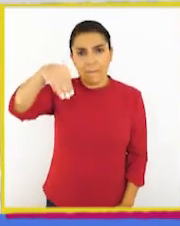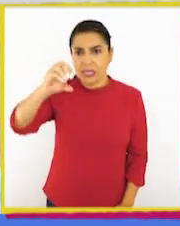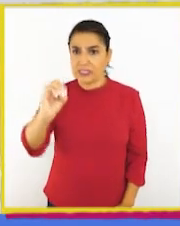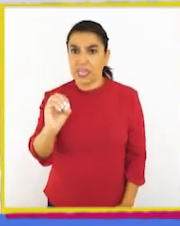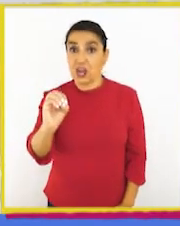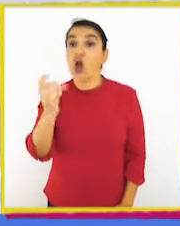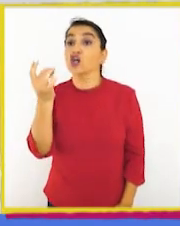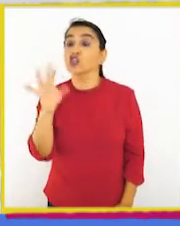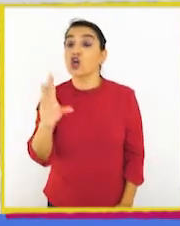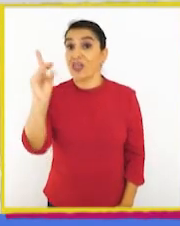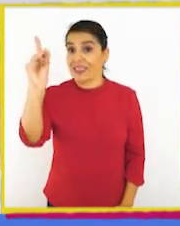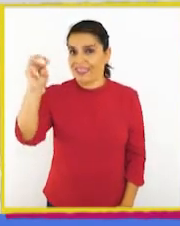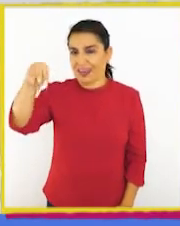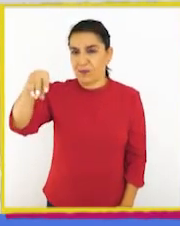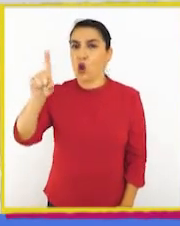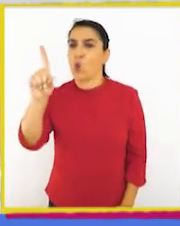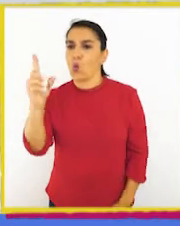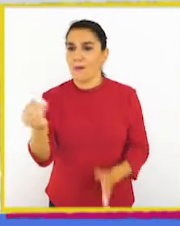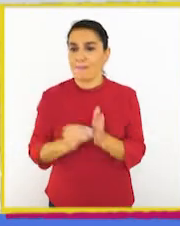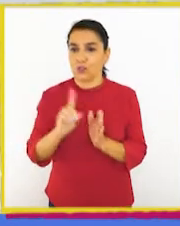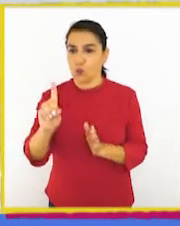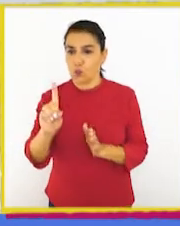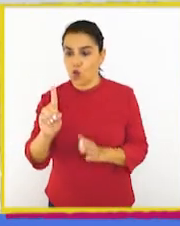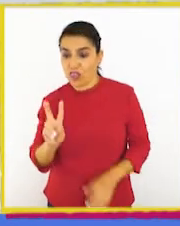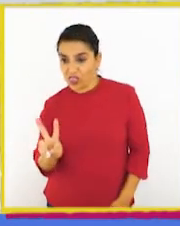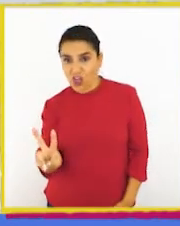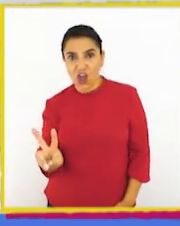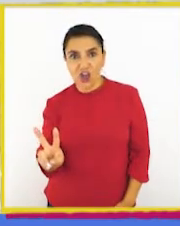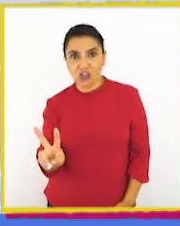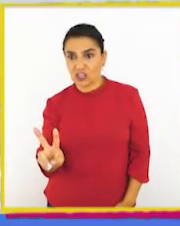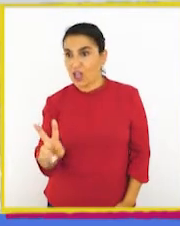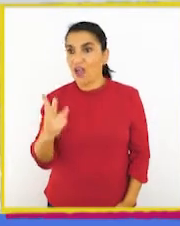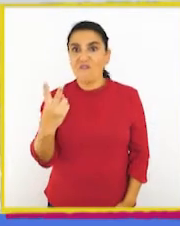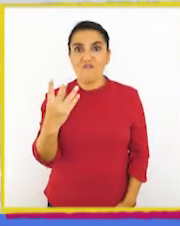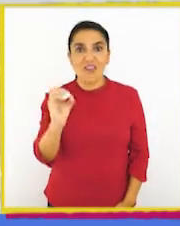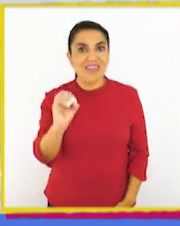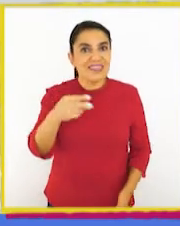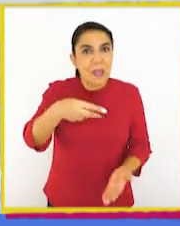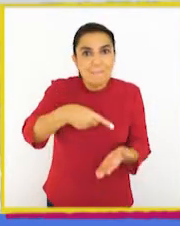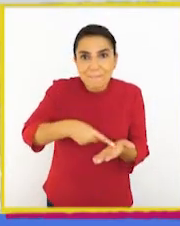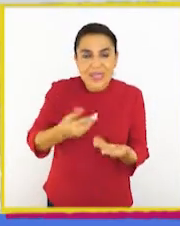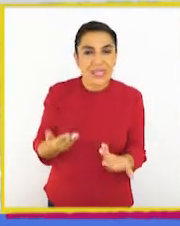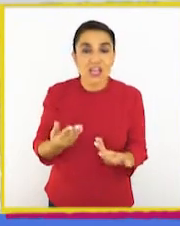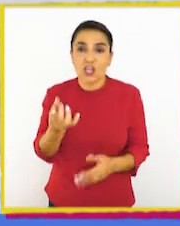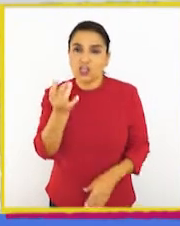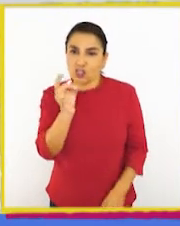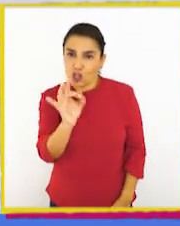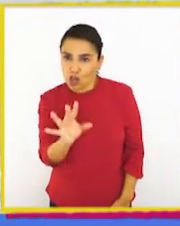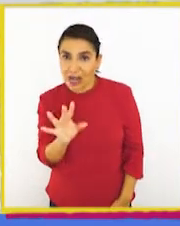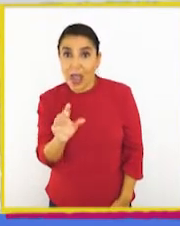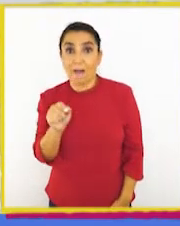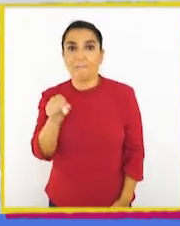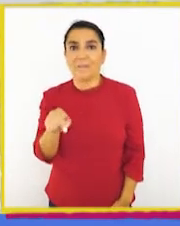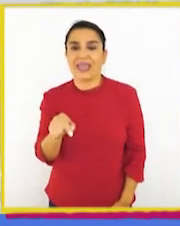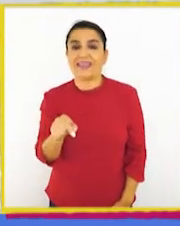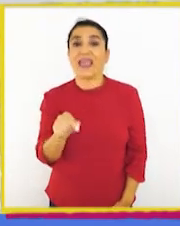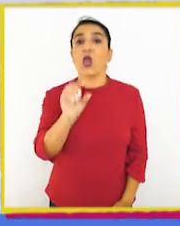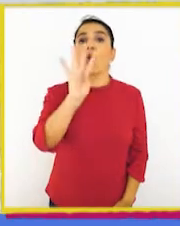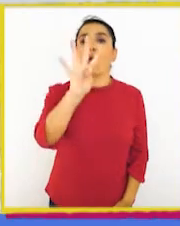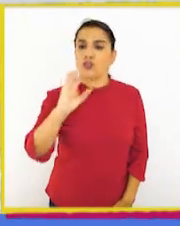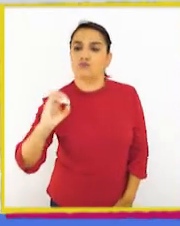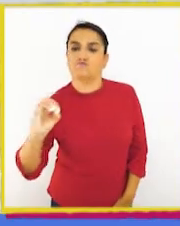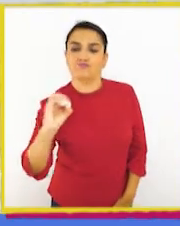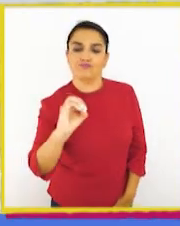mil, es decir, 1 más 1 igual 2. Y ahí tenemos 20.000, ya que solamente tenemos que agregar los